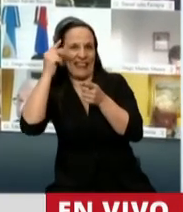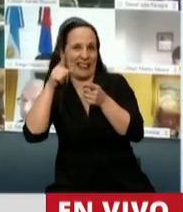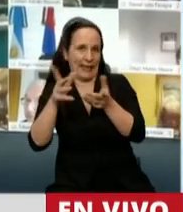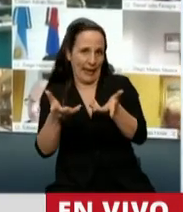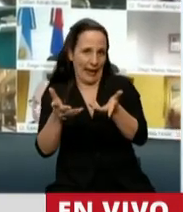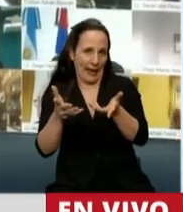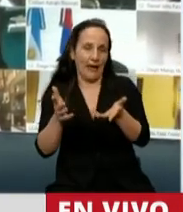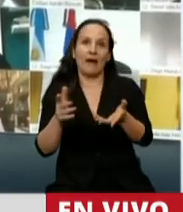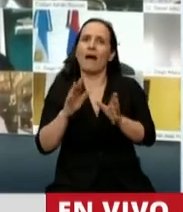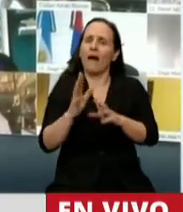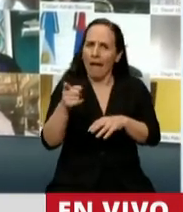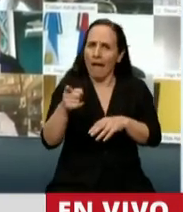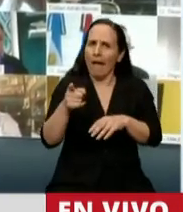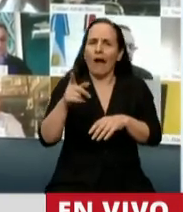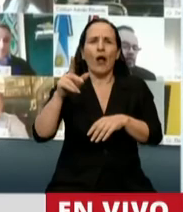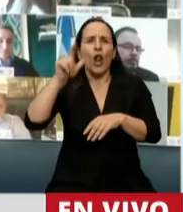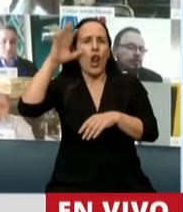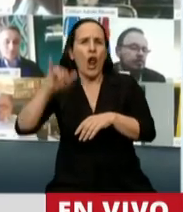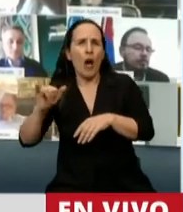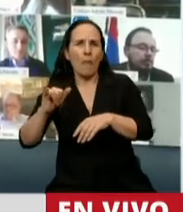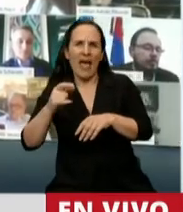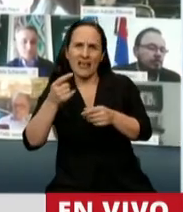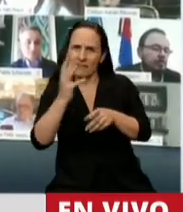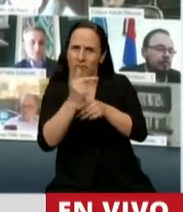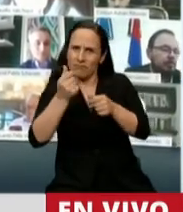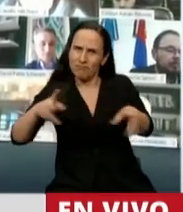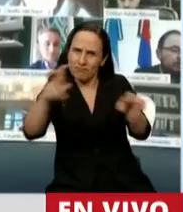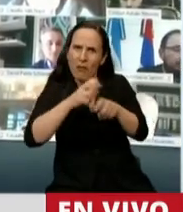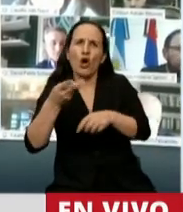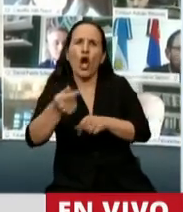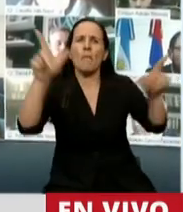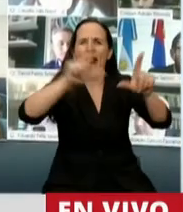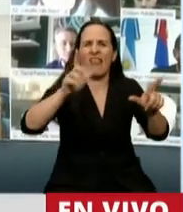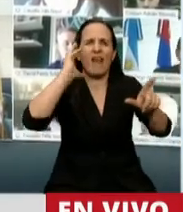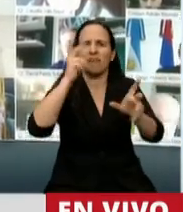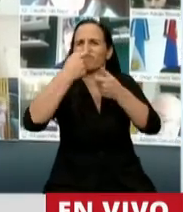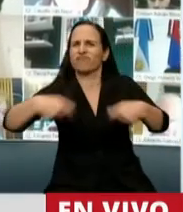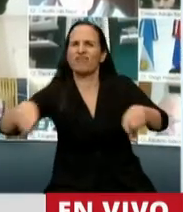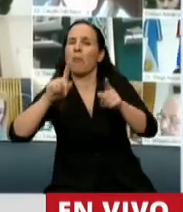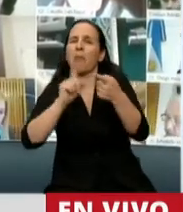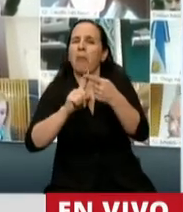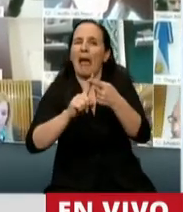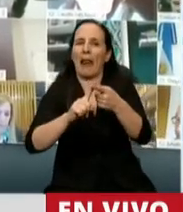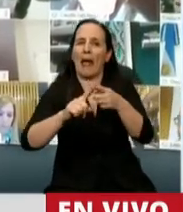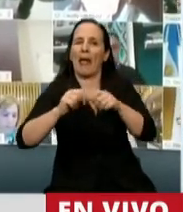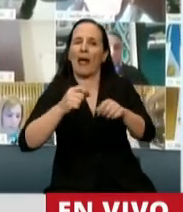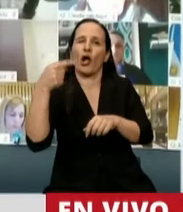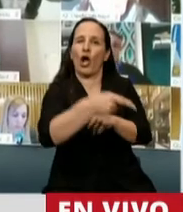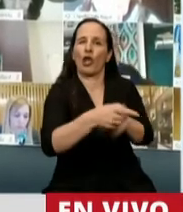medios con esa plata robada, compró medios para callar y hacer operaciones a la oposición.